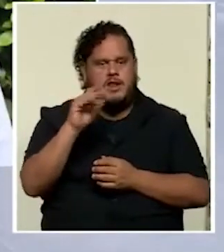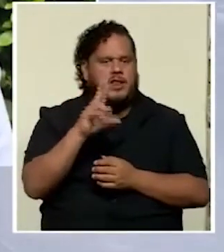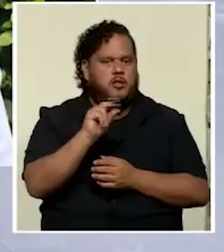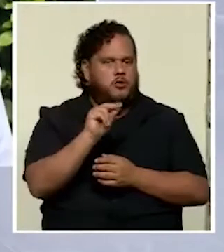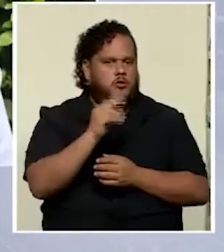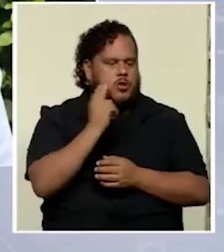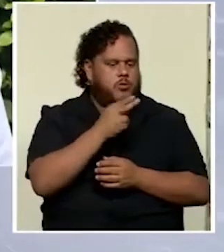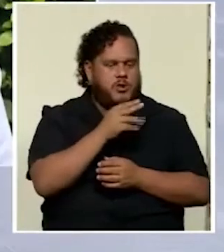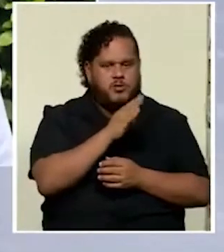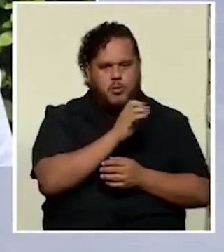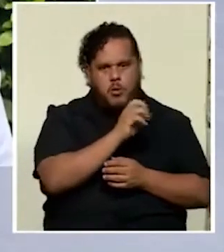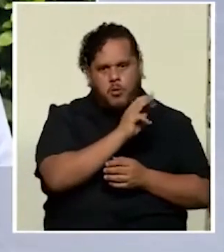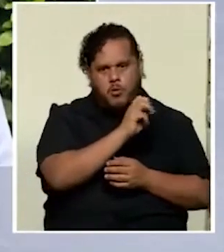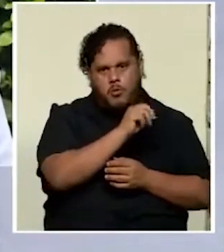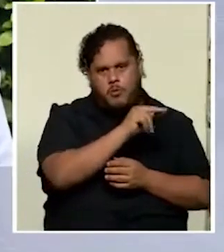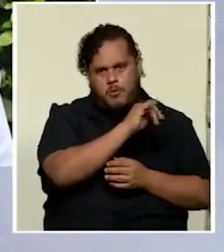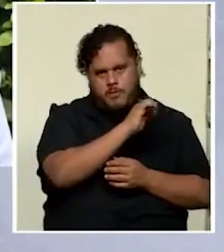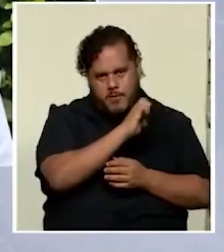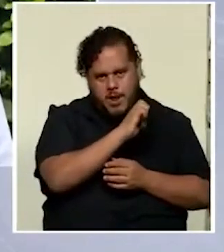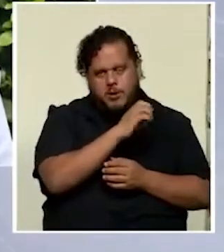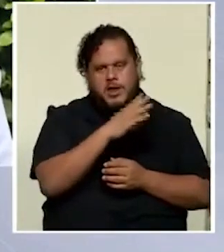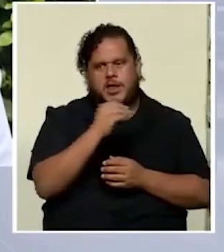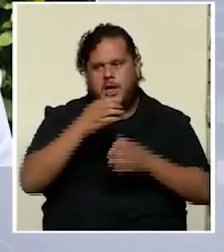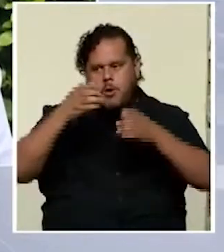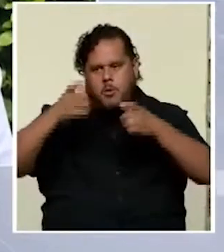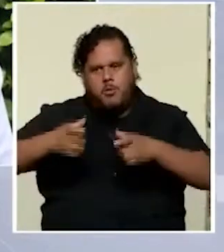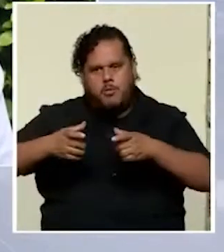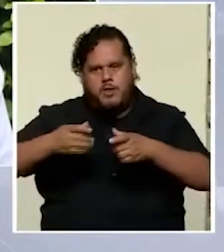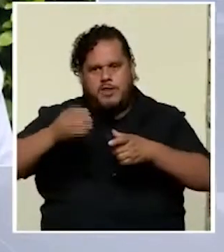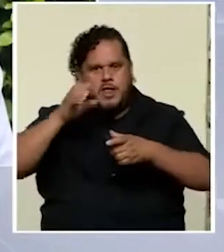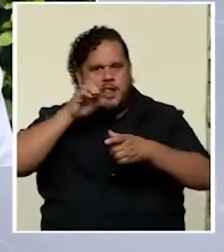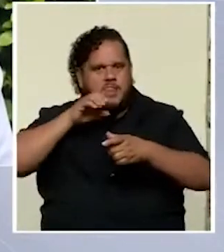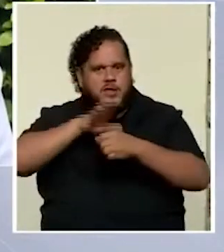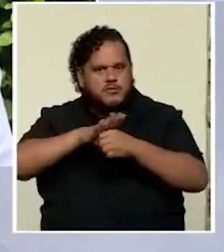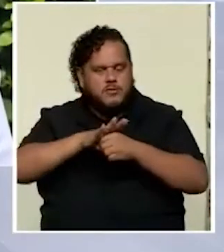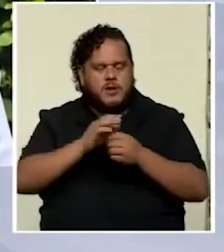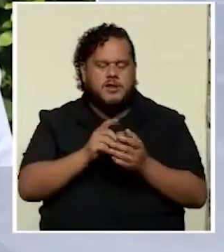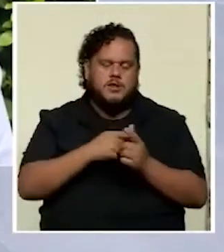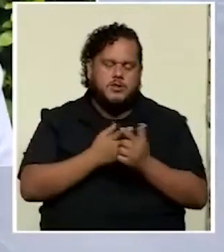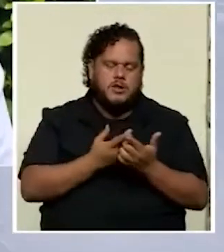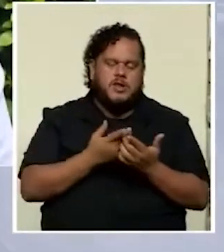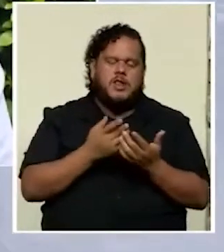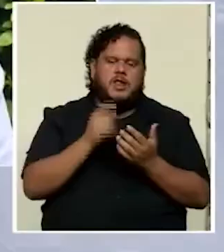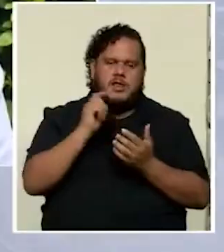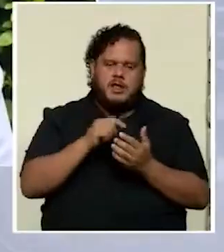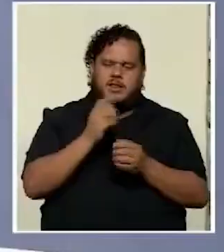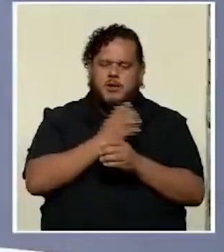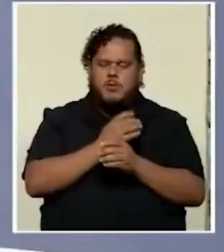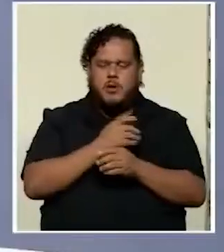chocolate verdad entonces aquí hay que tener como cuidado en la forma como se enfoca